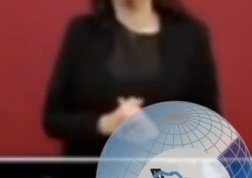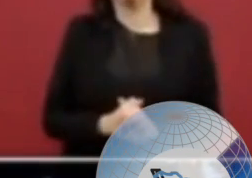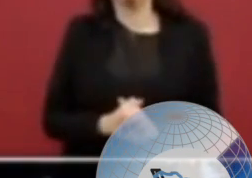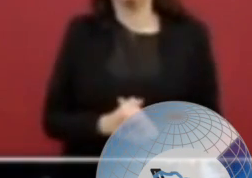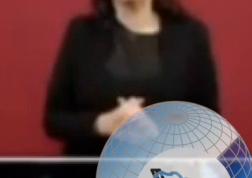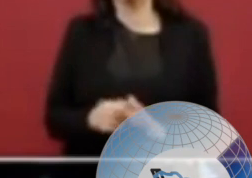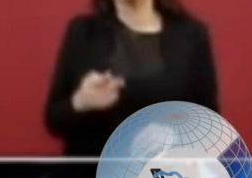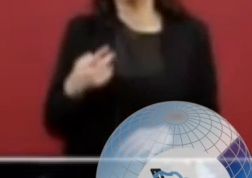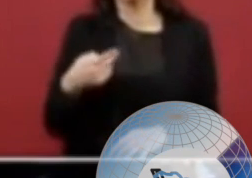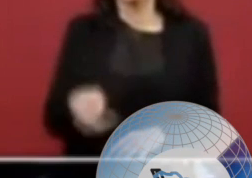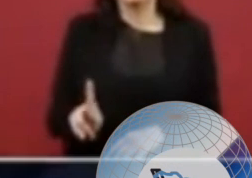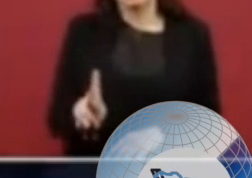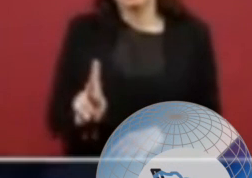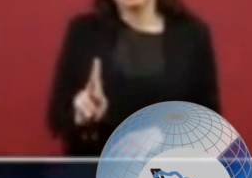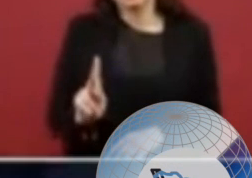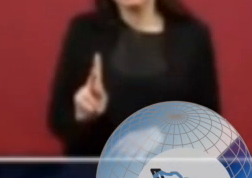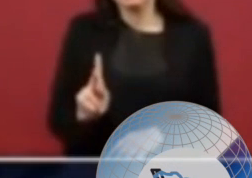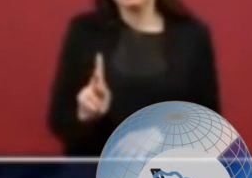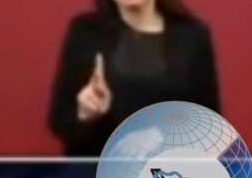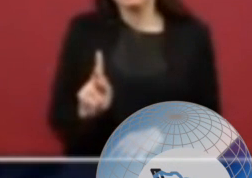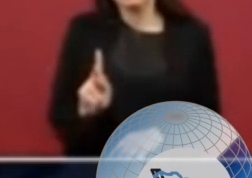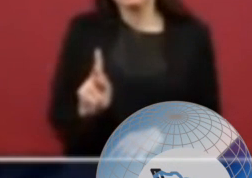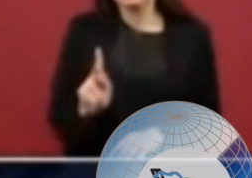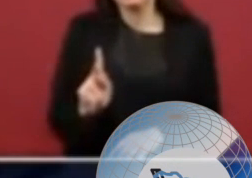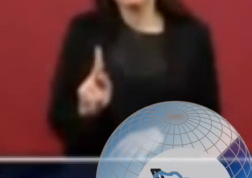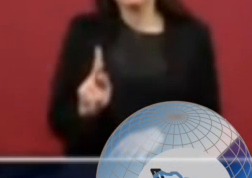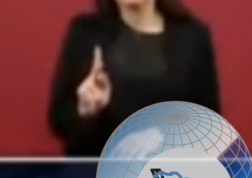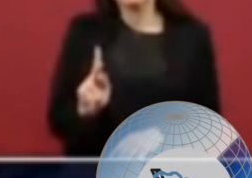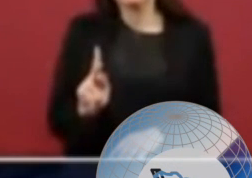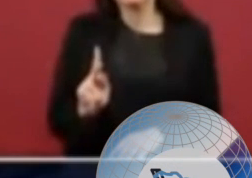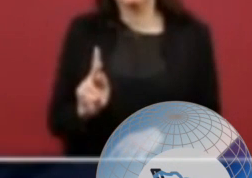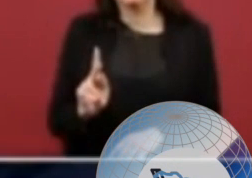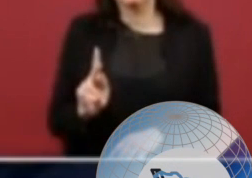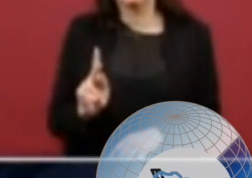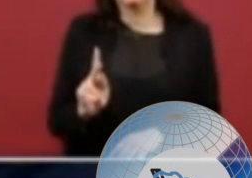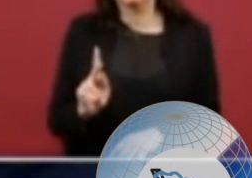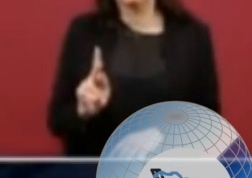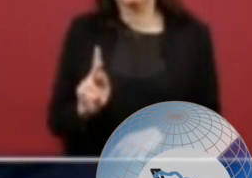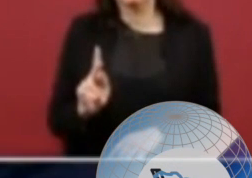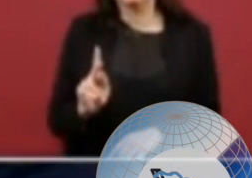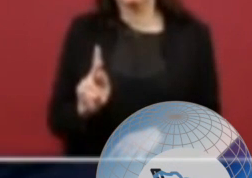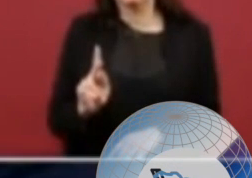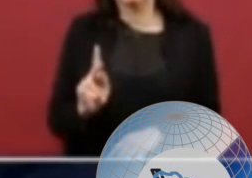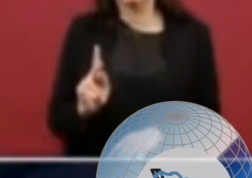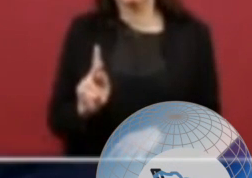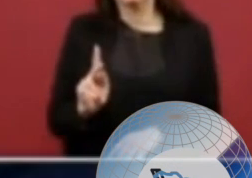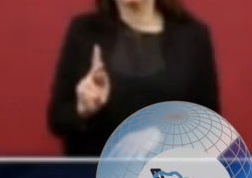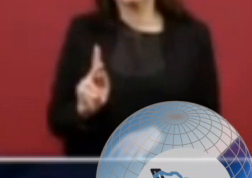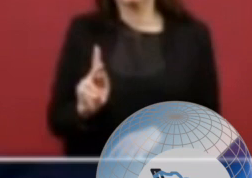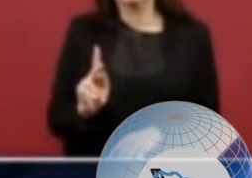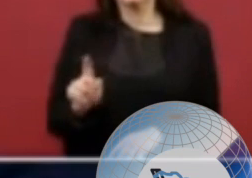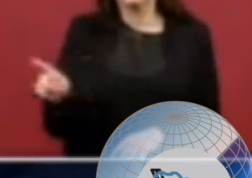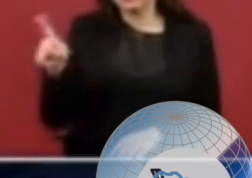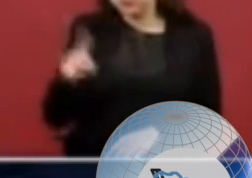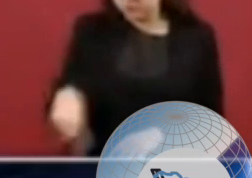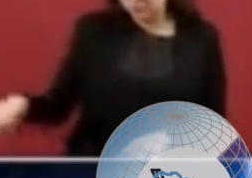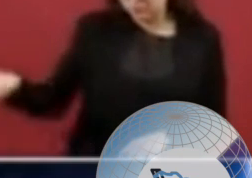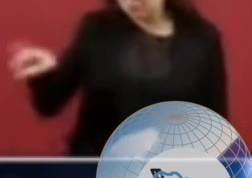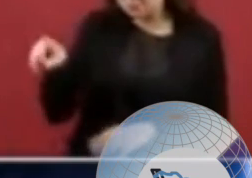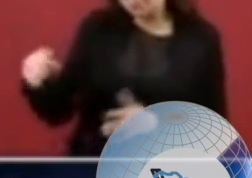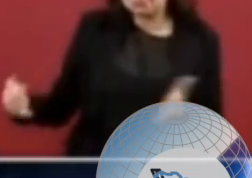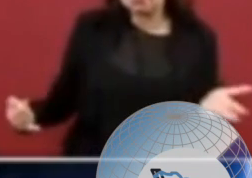pero voy a acatar la